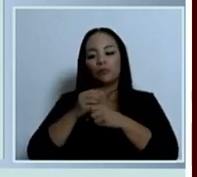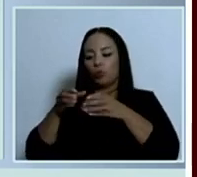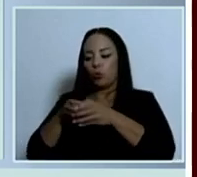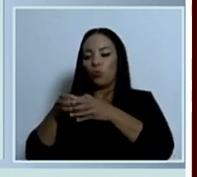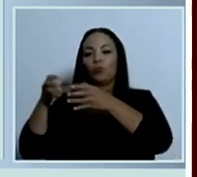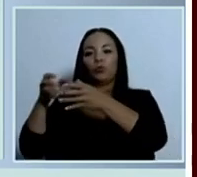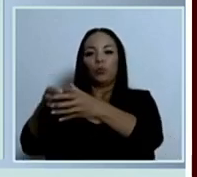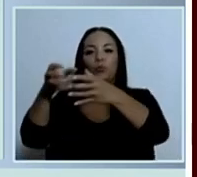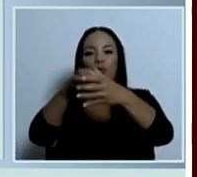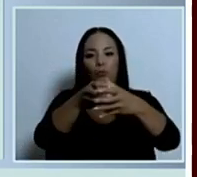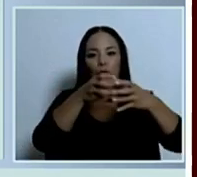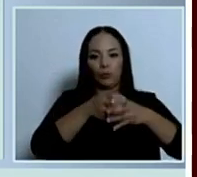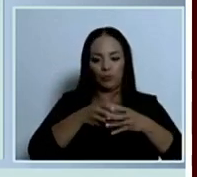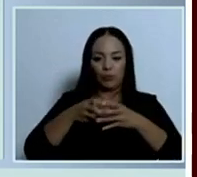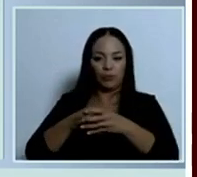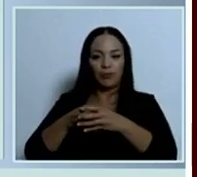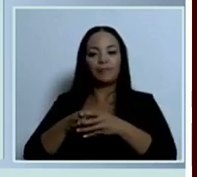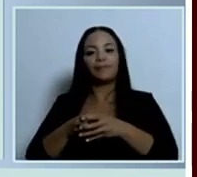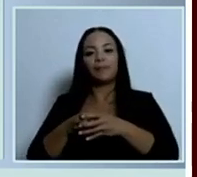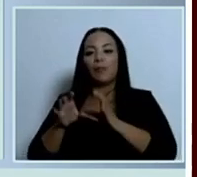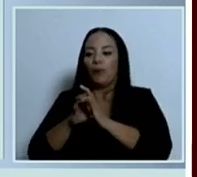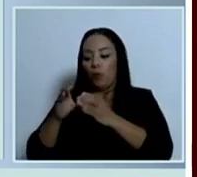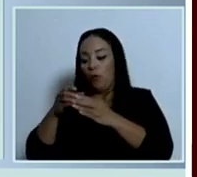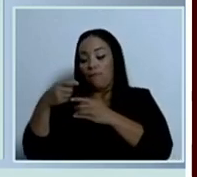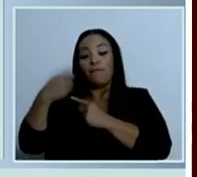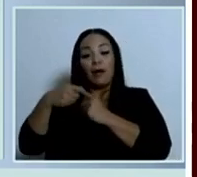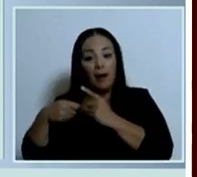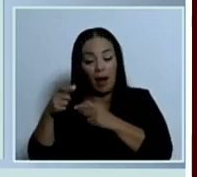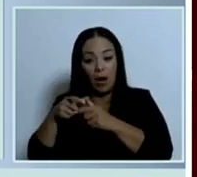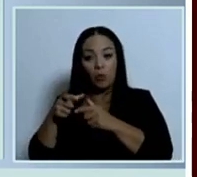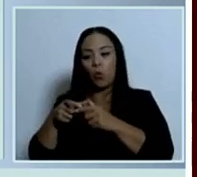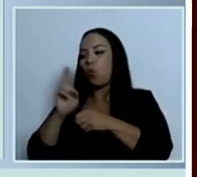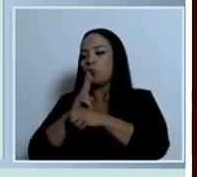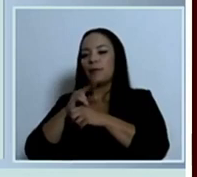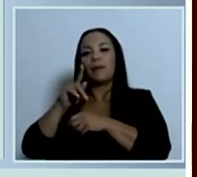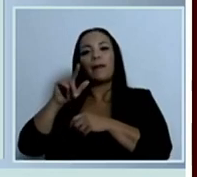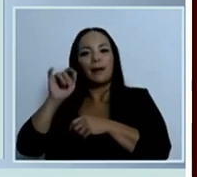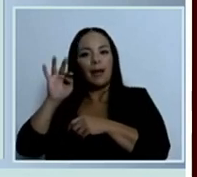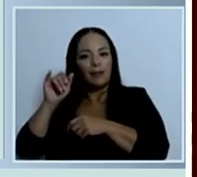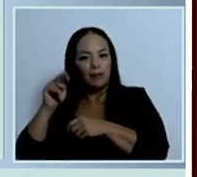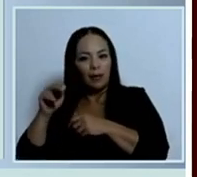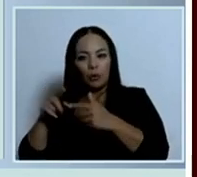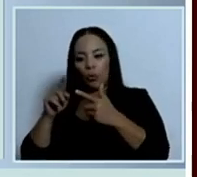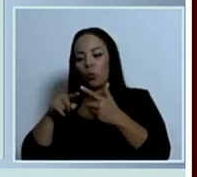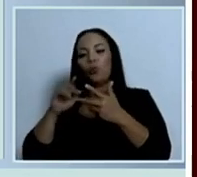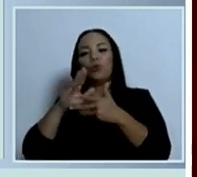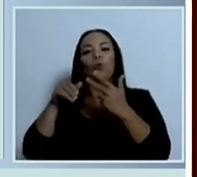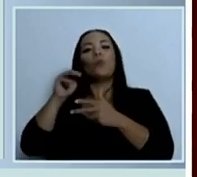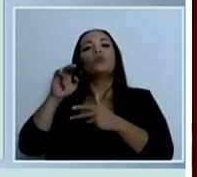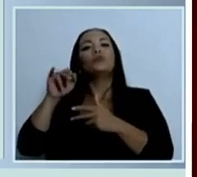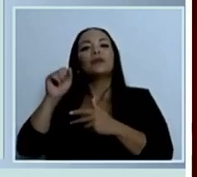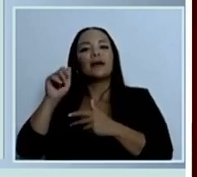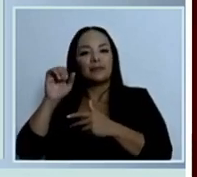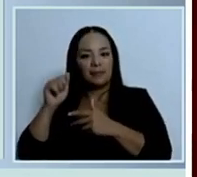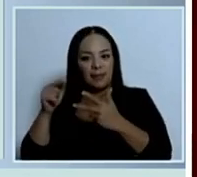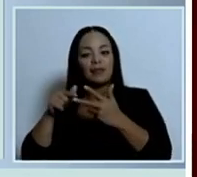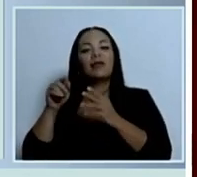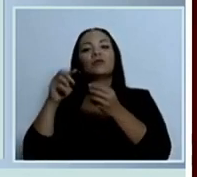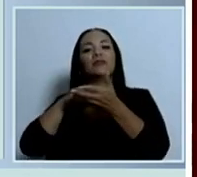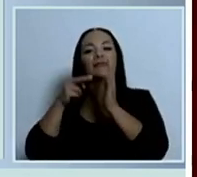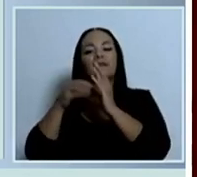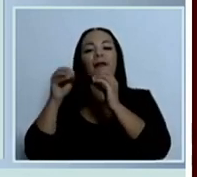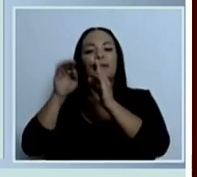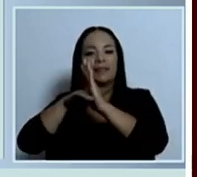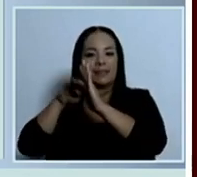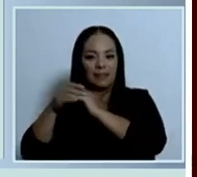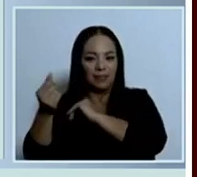musasias con solo que una sirva para banano ya le puede servir para el plátano, para todas las musasias y esto simplifica mucho y abarata mucho los costos.